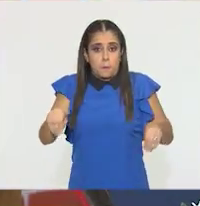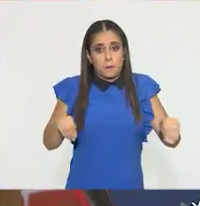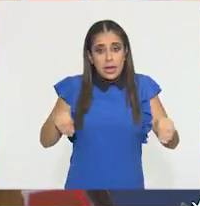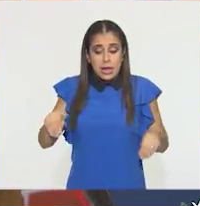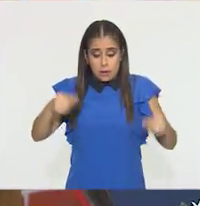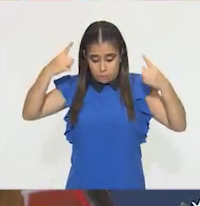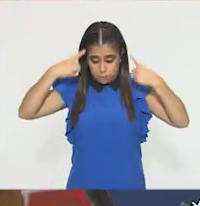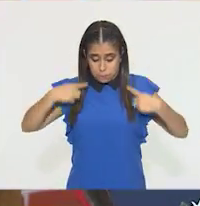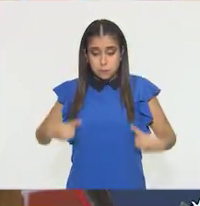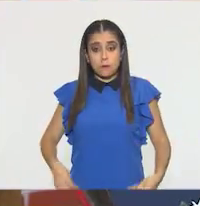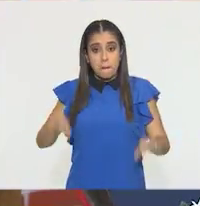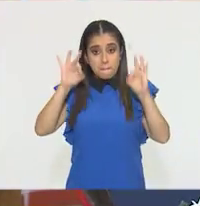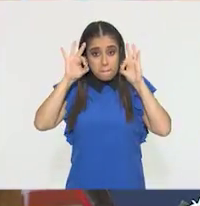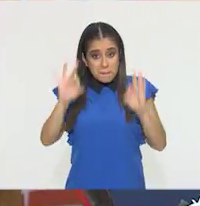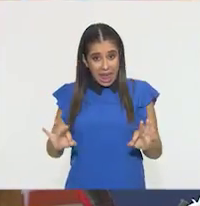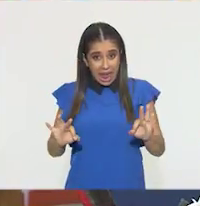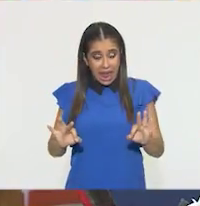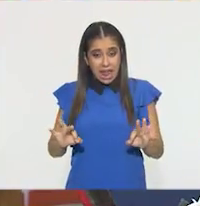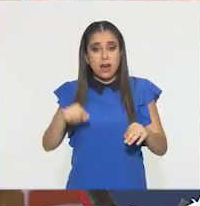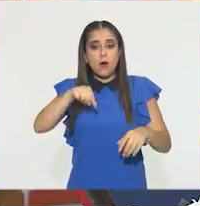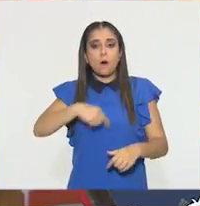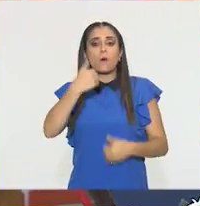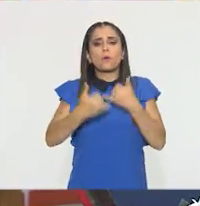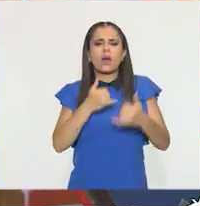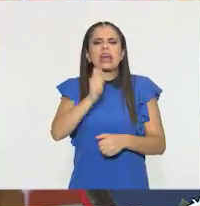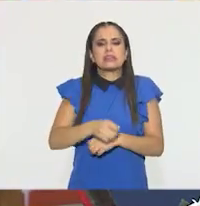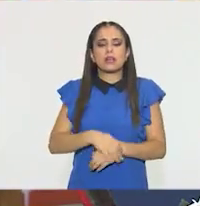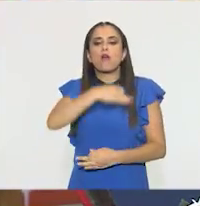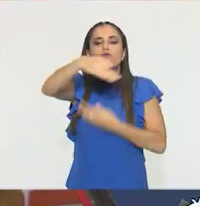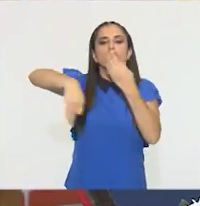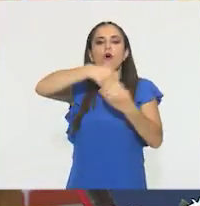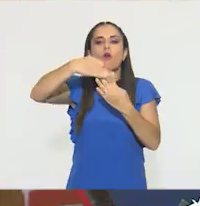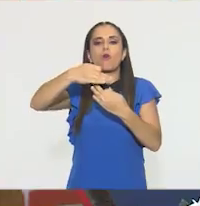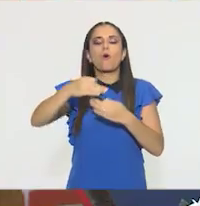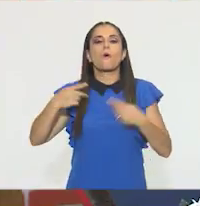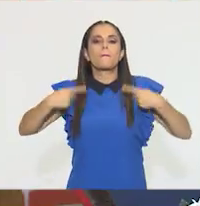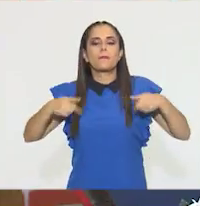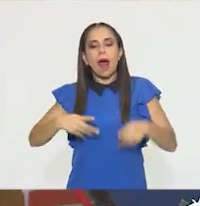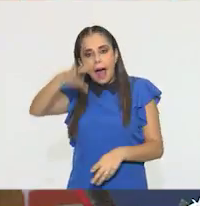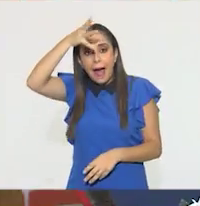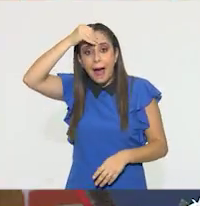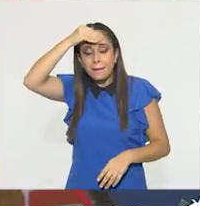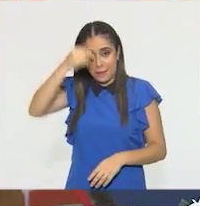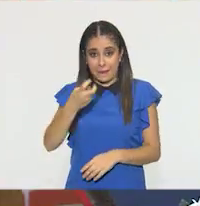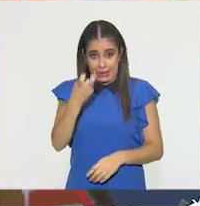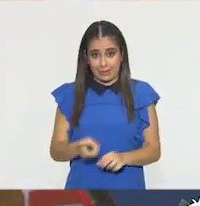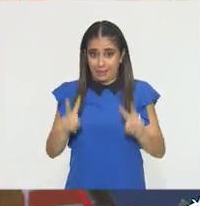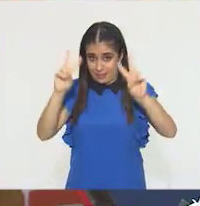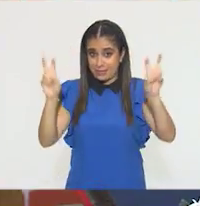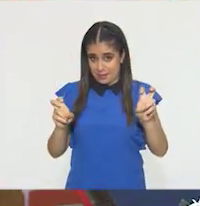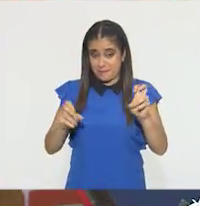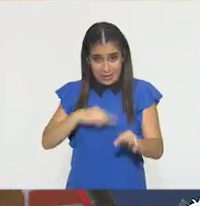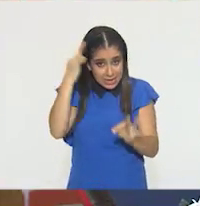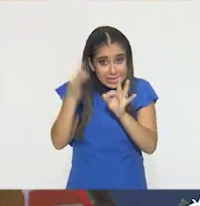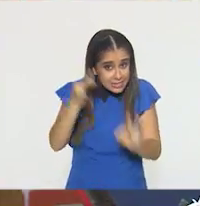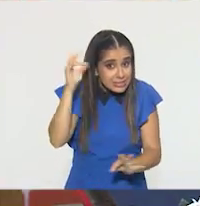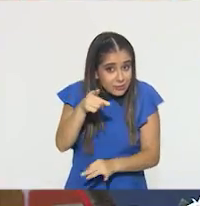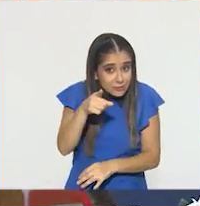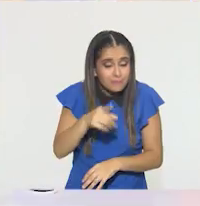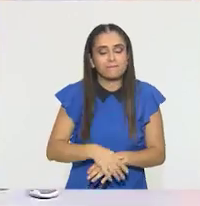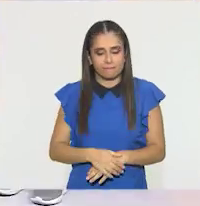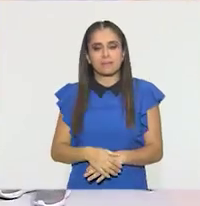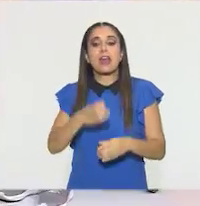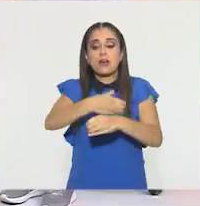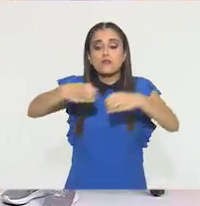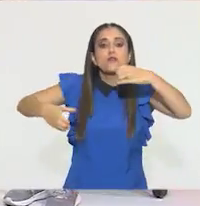coordinación óculo-manual. Este juego se llama Todo Mundo a Play. ¿Lista para seguirme? Lista. Bien. Vamos a tener que quitar